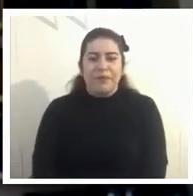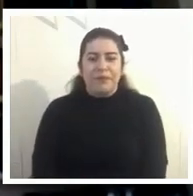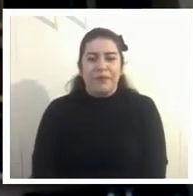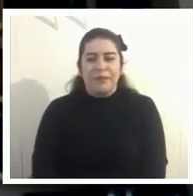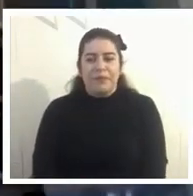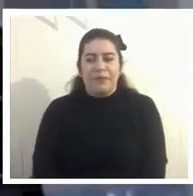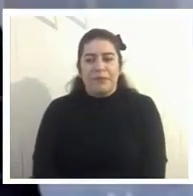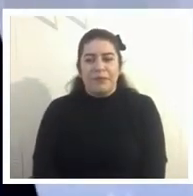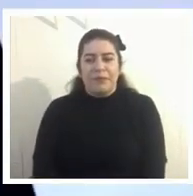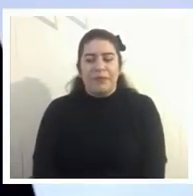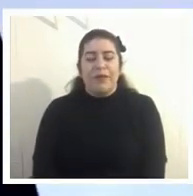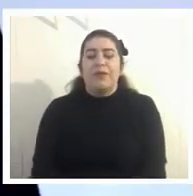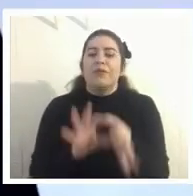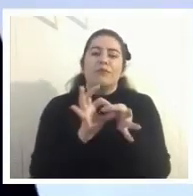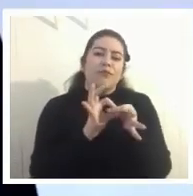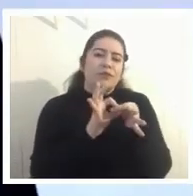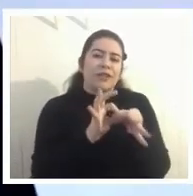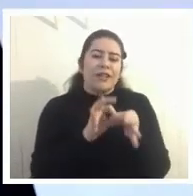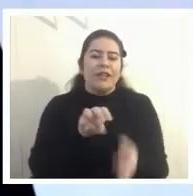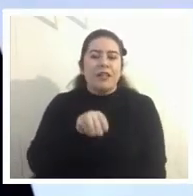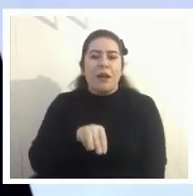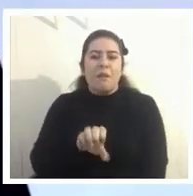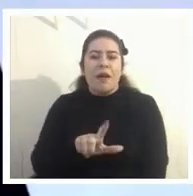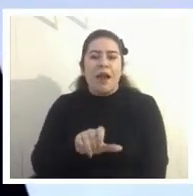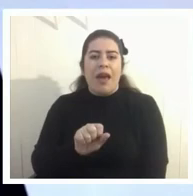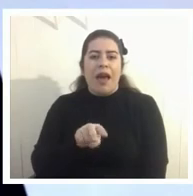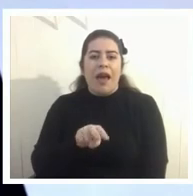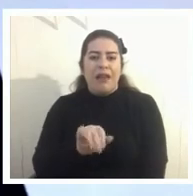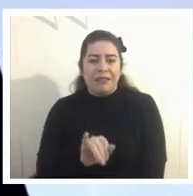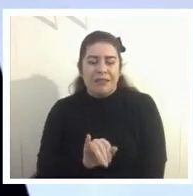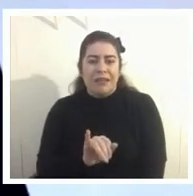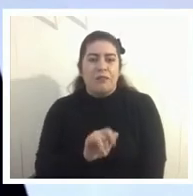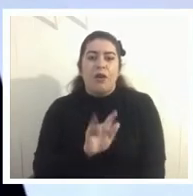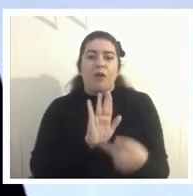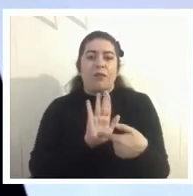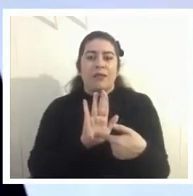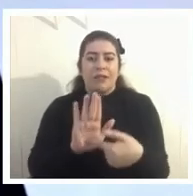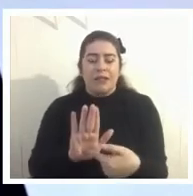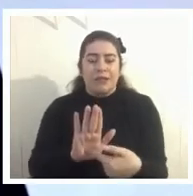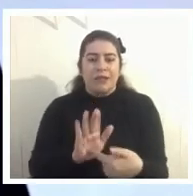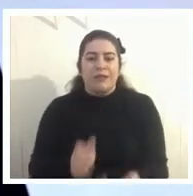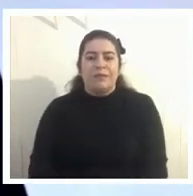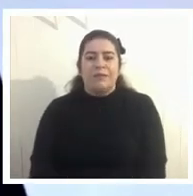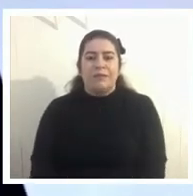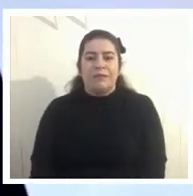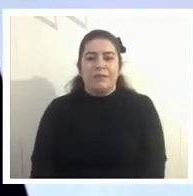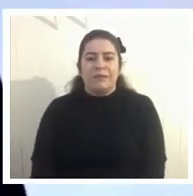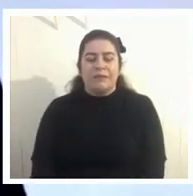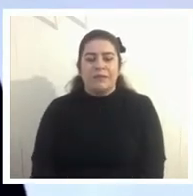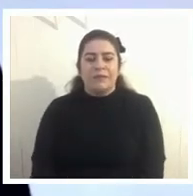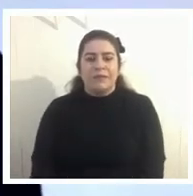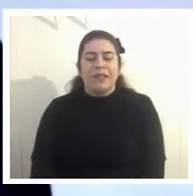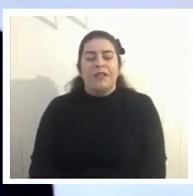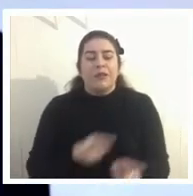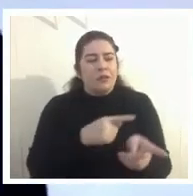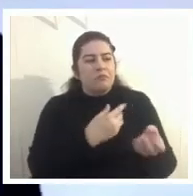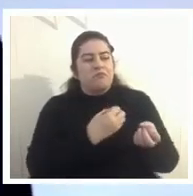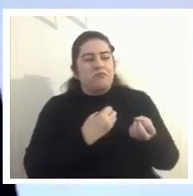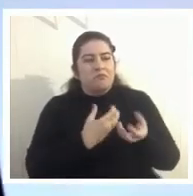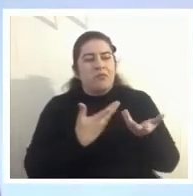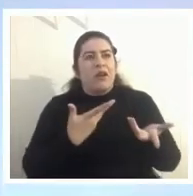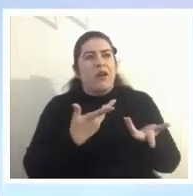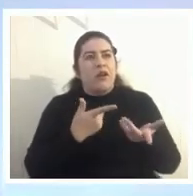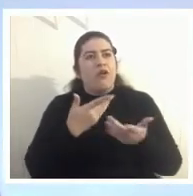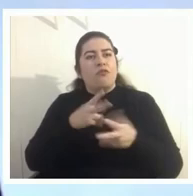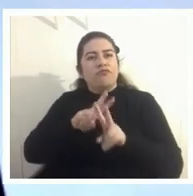muchas gracias Melanie por tu presentación nos deja desde ya algunas lecciones cómo hacer un sistema